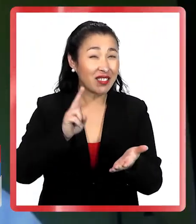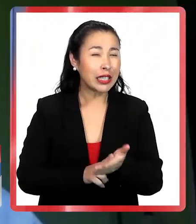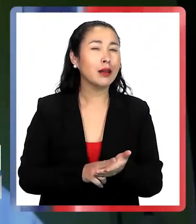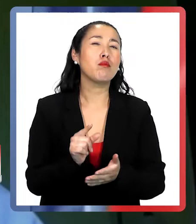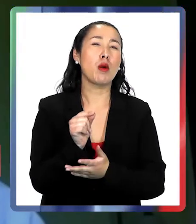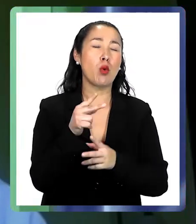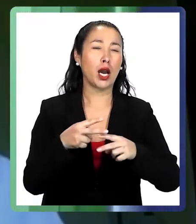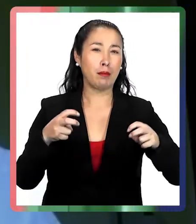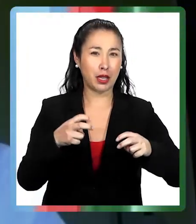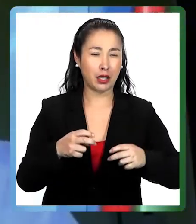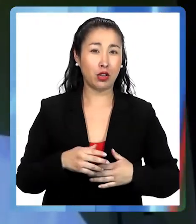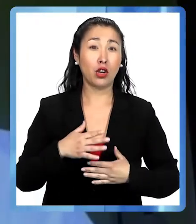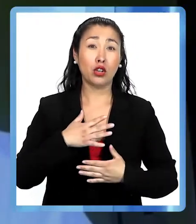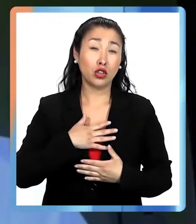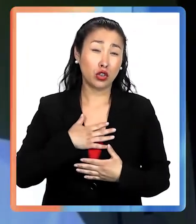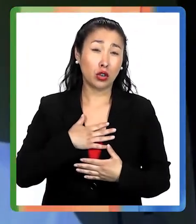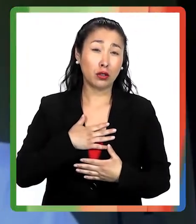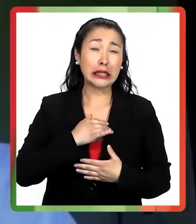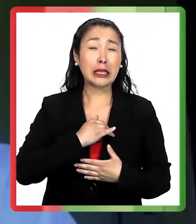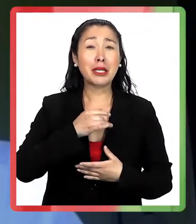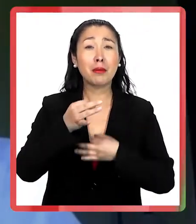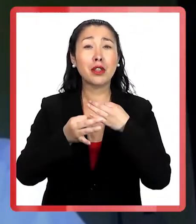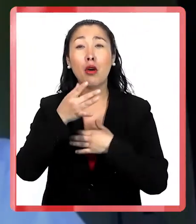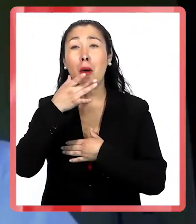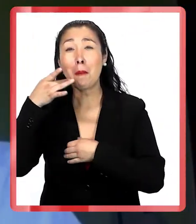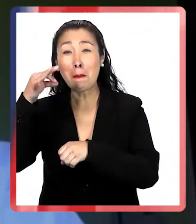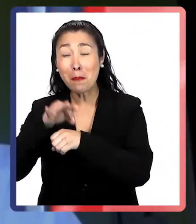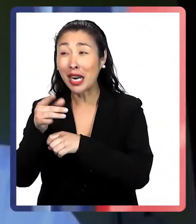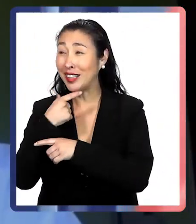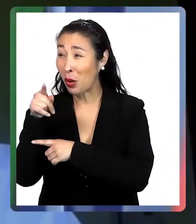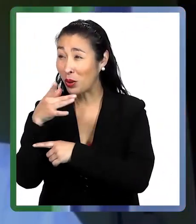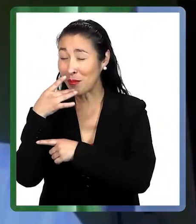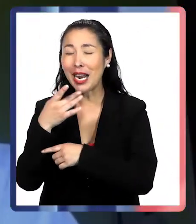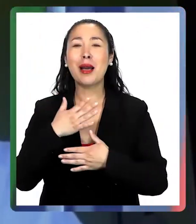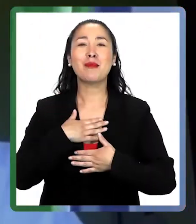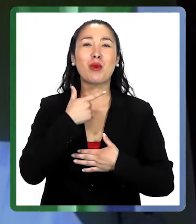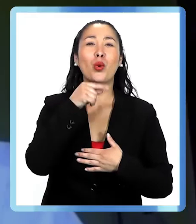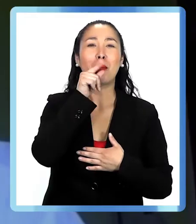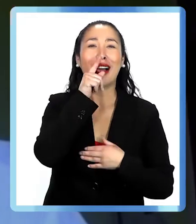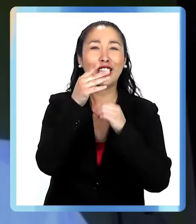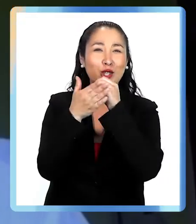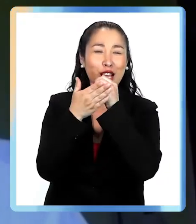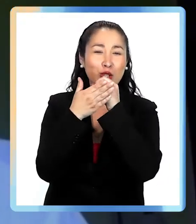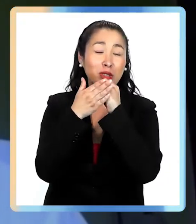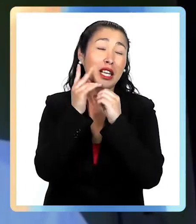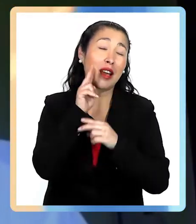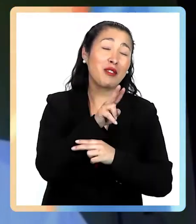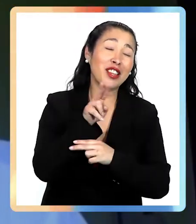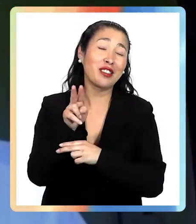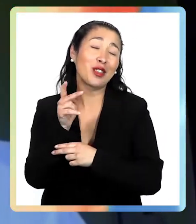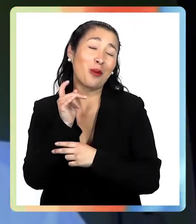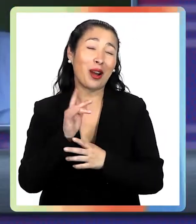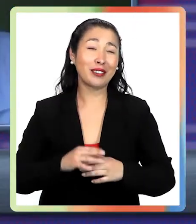Pero, mire, yo, como tú consumes miel, yo consumo yogur natural de pajaritos con miel. Y ahí estamos yendo